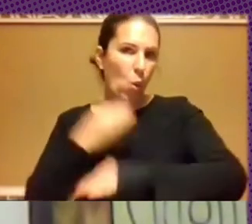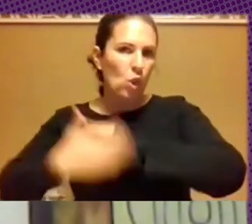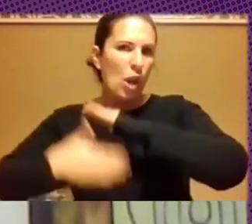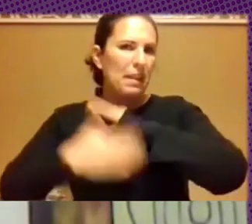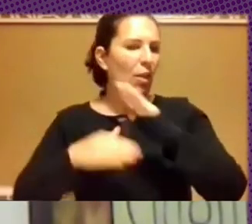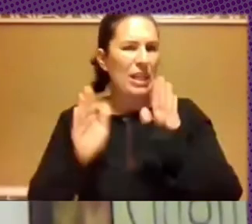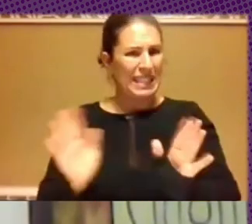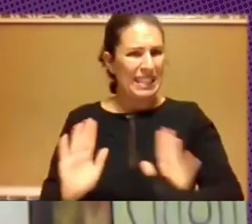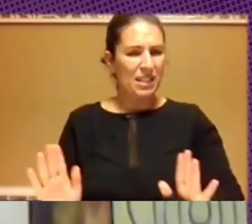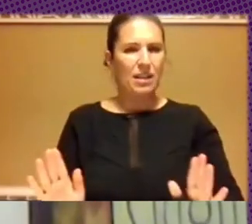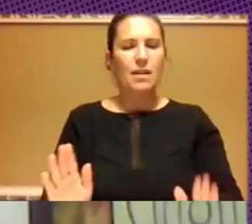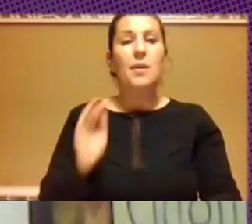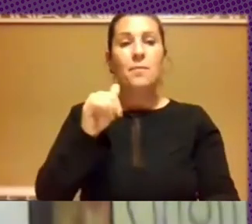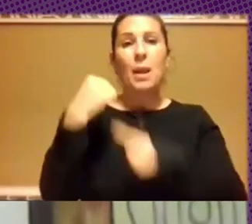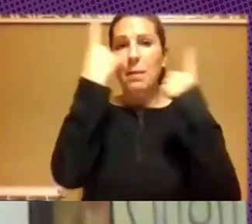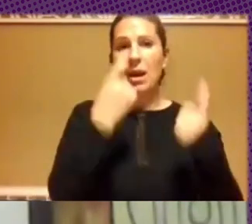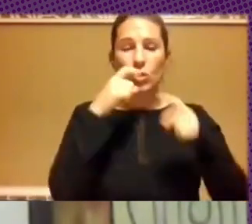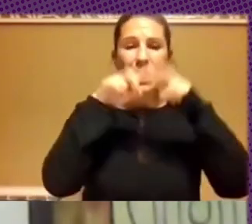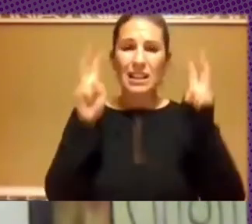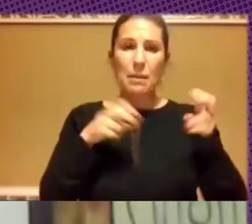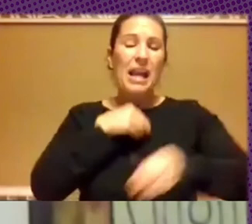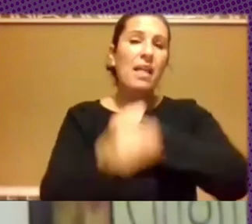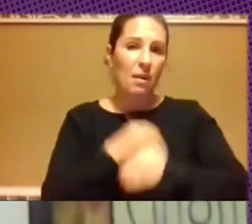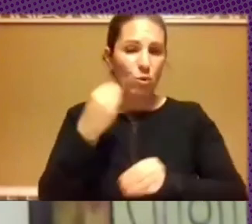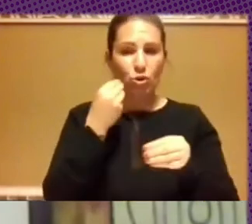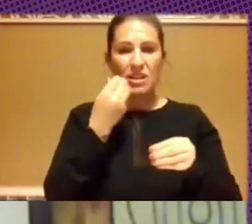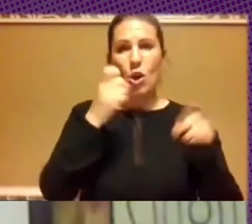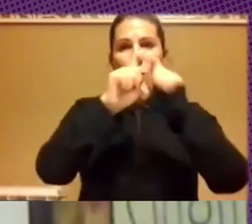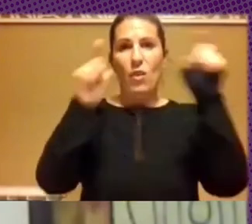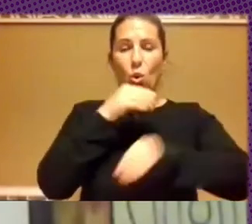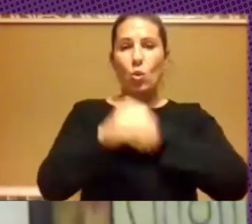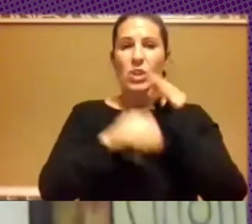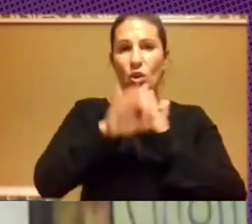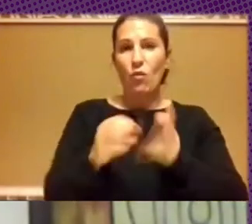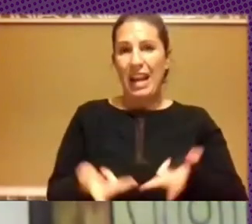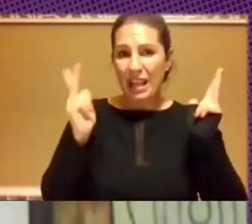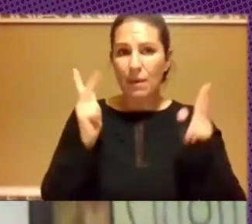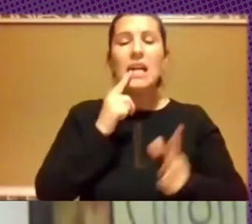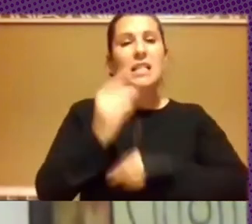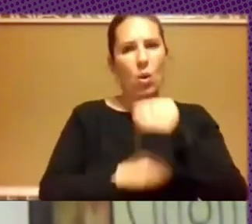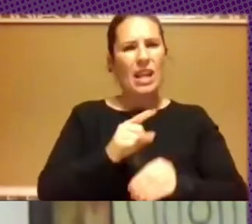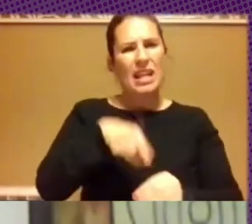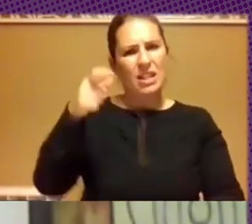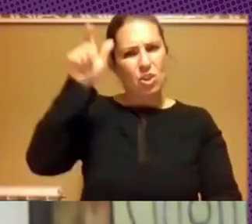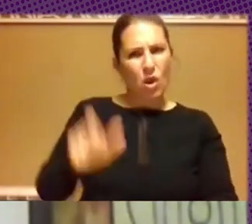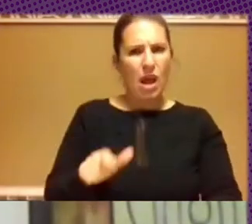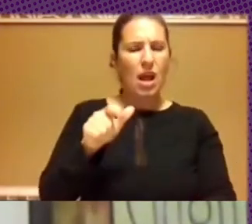entonces esta pregunta sobre qué hacemos con las corporaciones que usan software libre es una pregunta que se la han hecho a Richard Stallman muchas veces